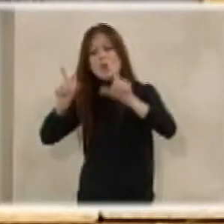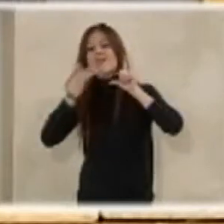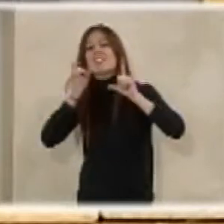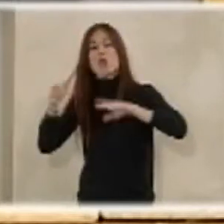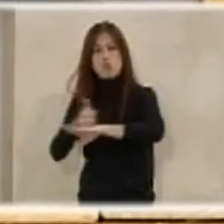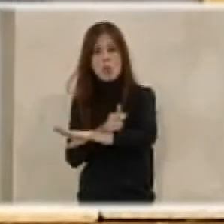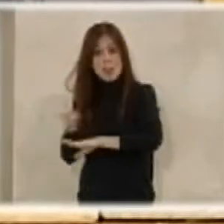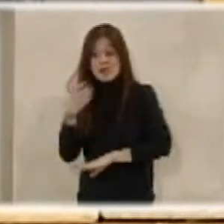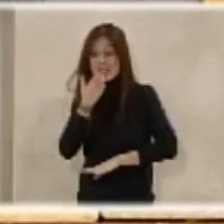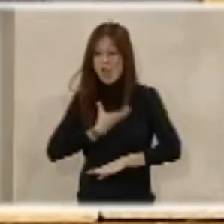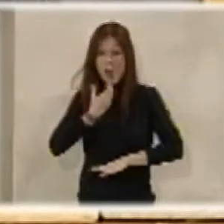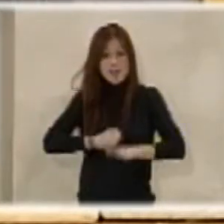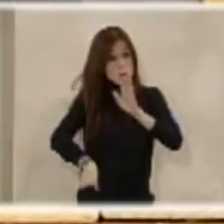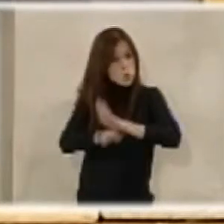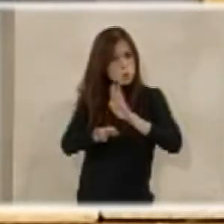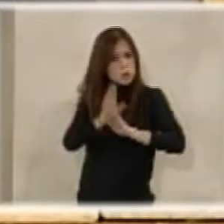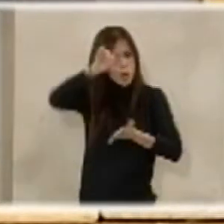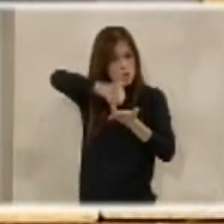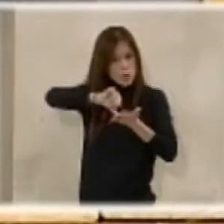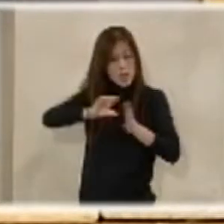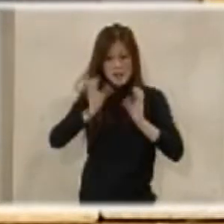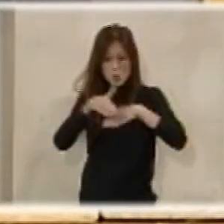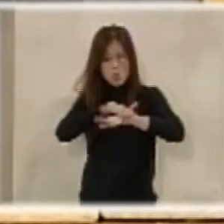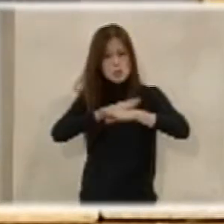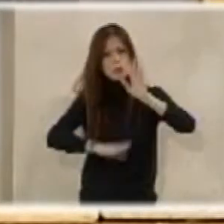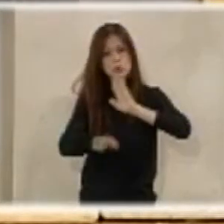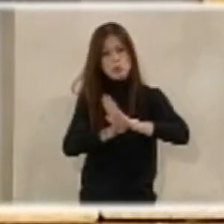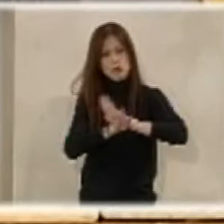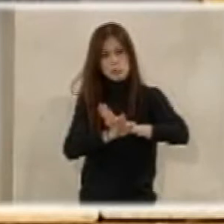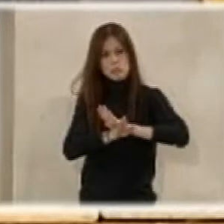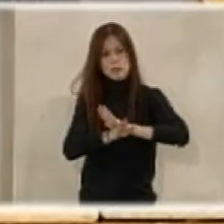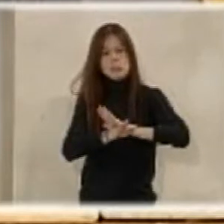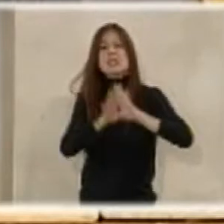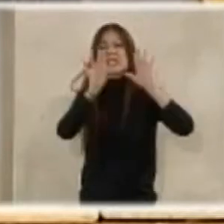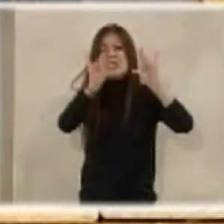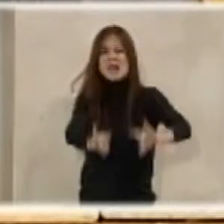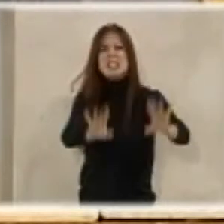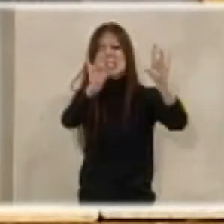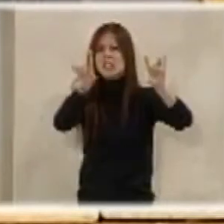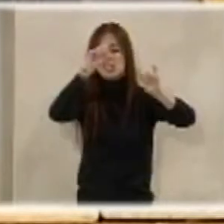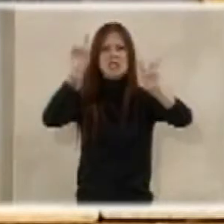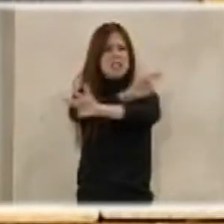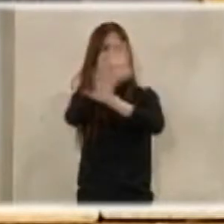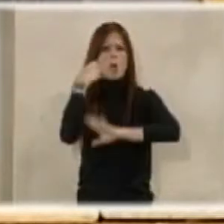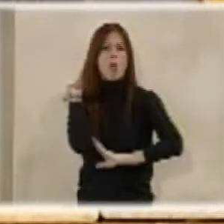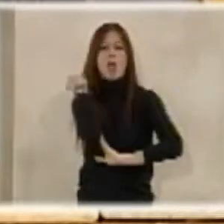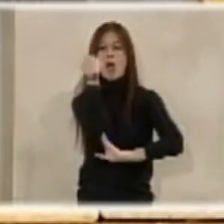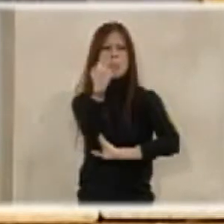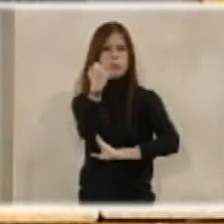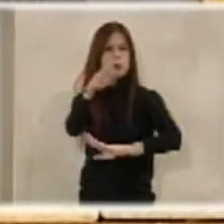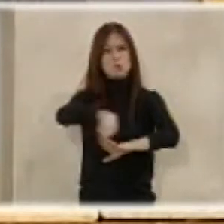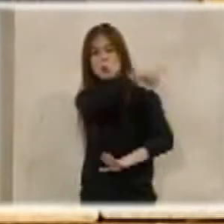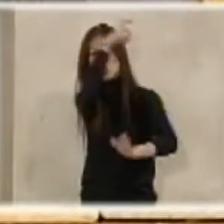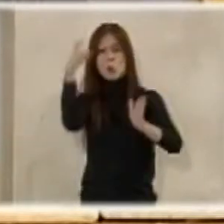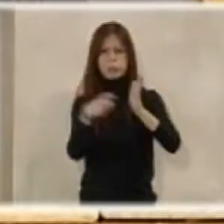mientras que este alcalde siga gobernando esta ciudad y este equipo de Gobierno, sí van a tener un sí rotundo de apoyo y respaldo